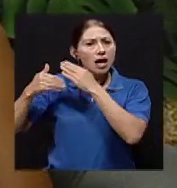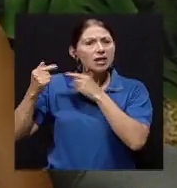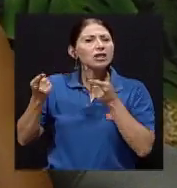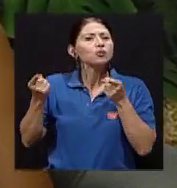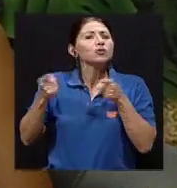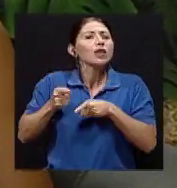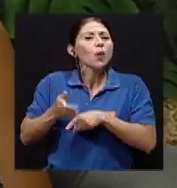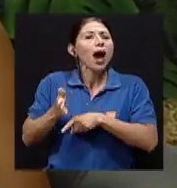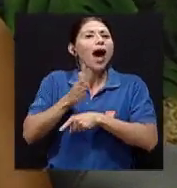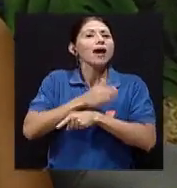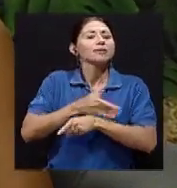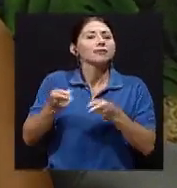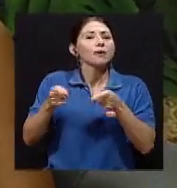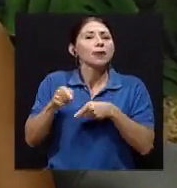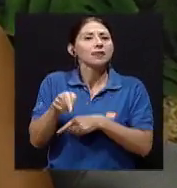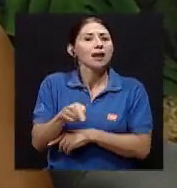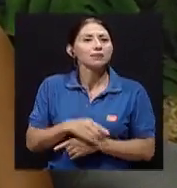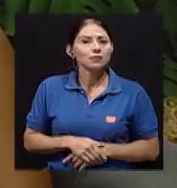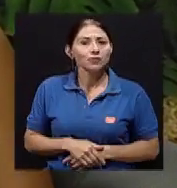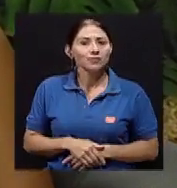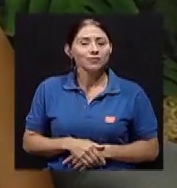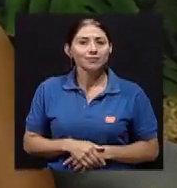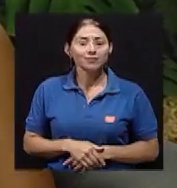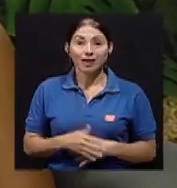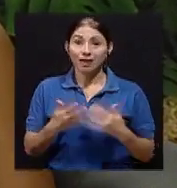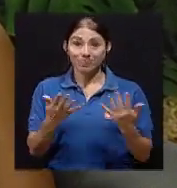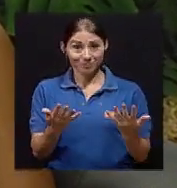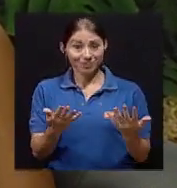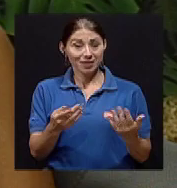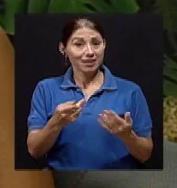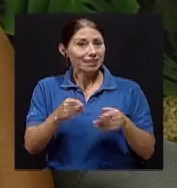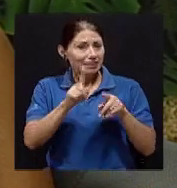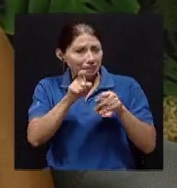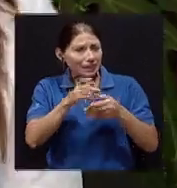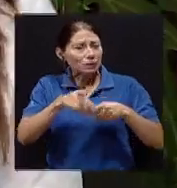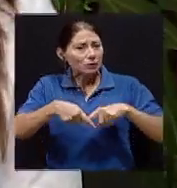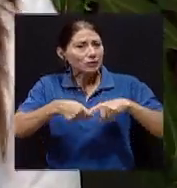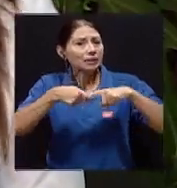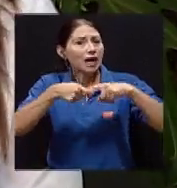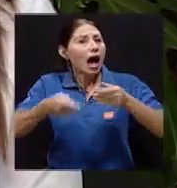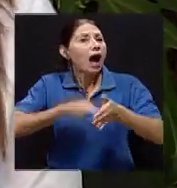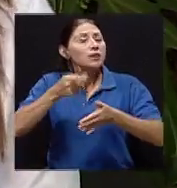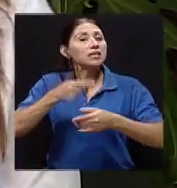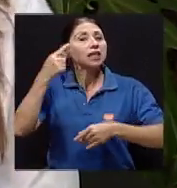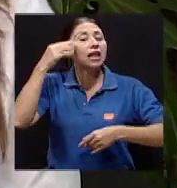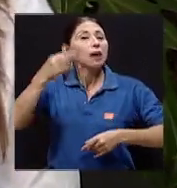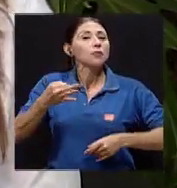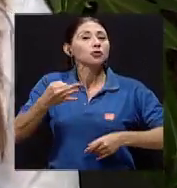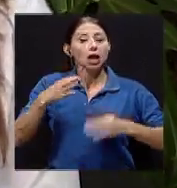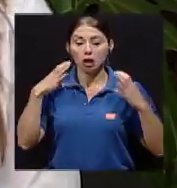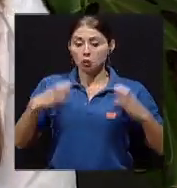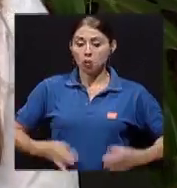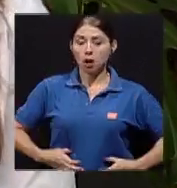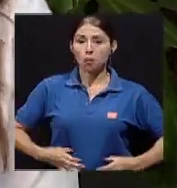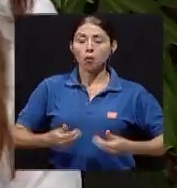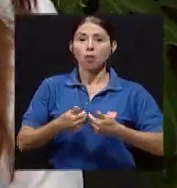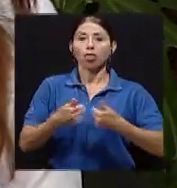padecimiento, verdad. Que me gusta mucho detenerme aquí porque a veces pensamos más como si el cuerpo fuera solo, verdad, no tiene ahí la cabeza,